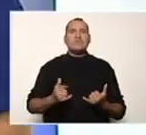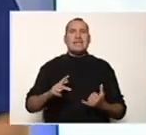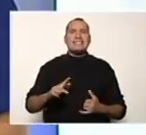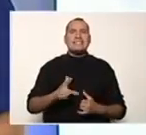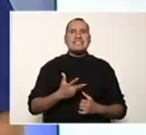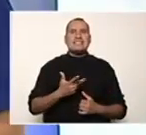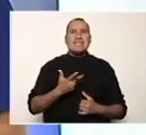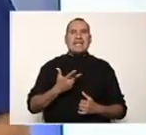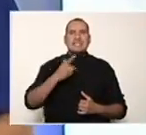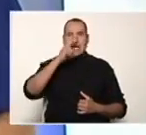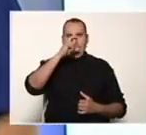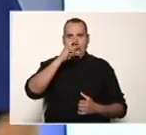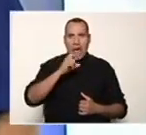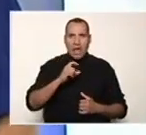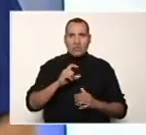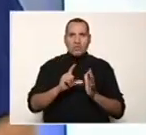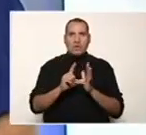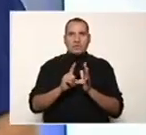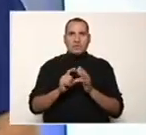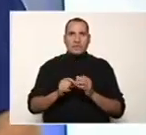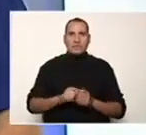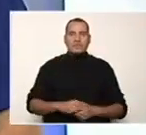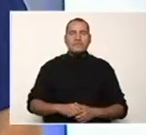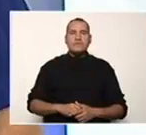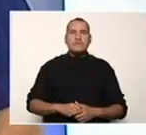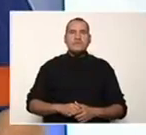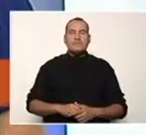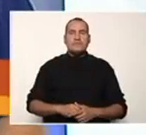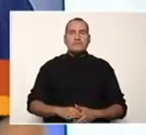Para tercer año vamos a ver tres casos de factorización.